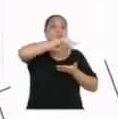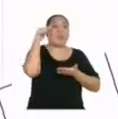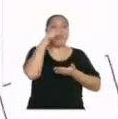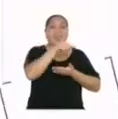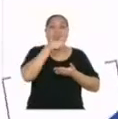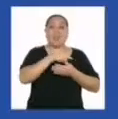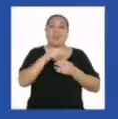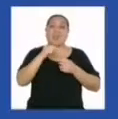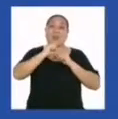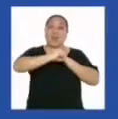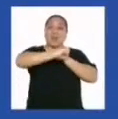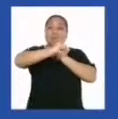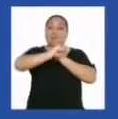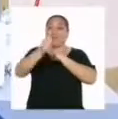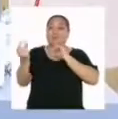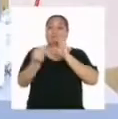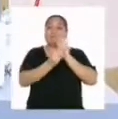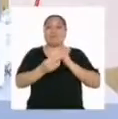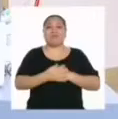lo publicarán.